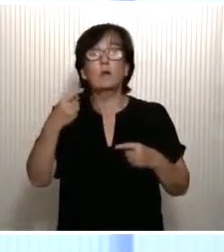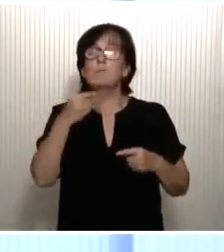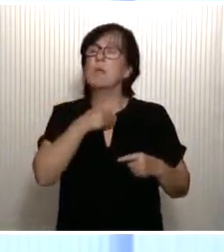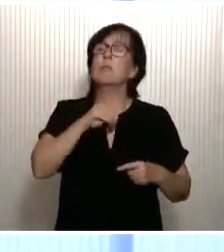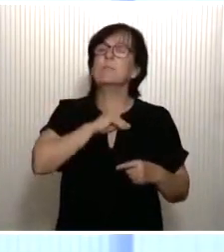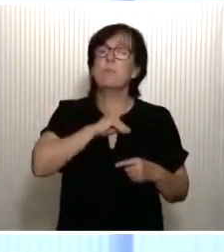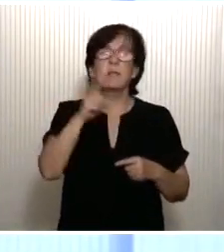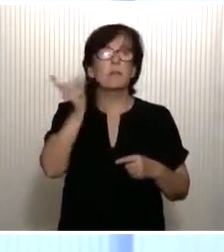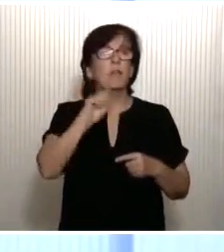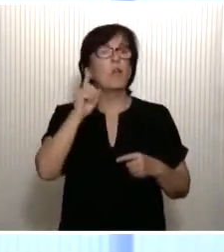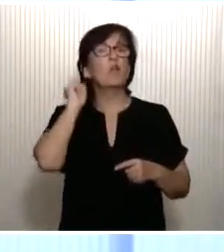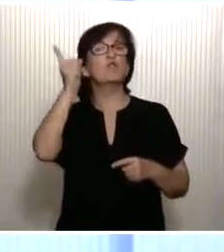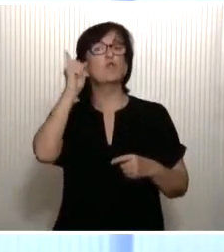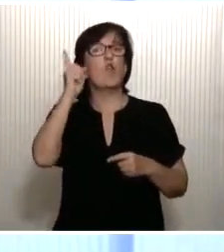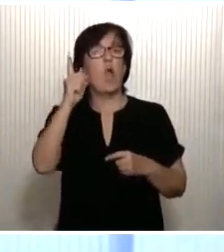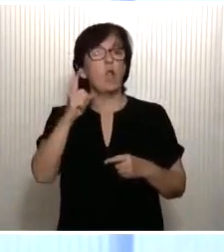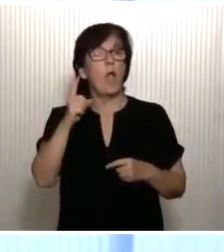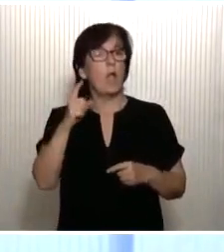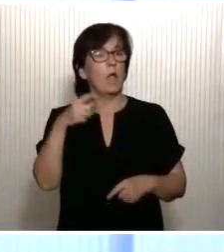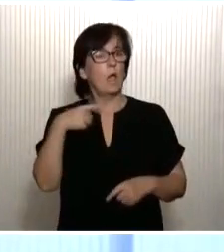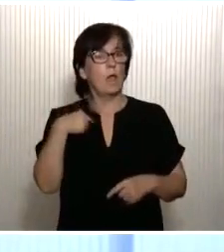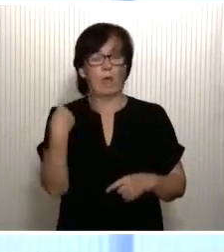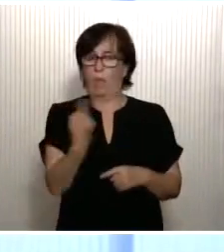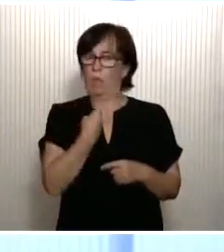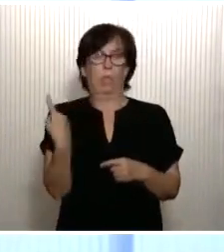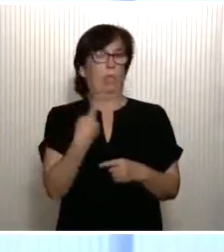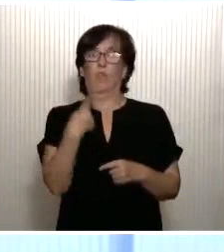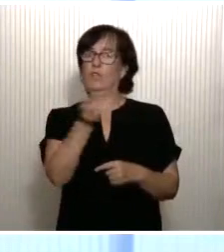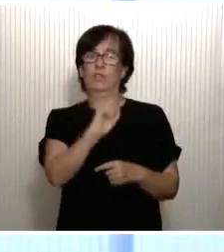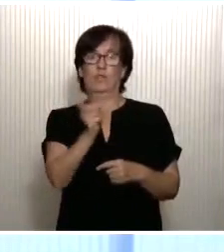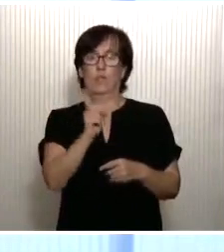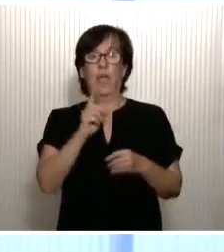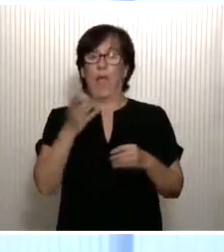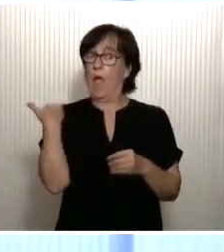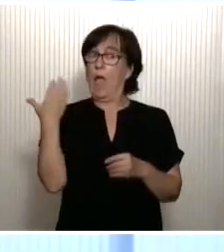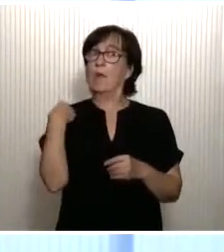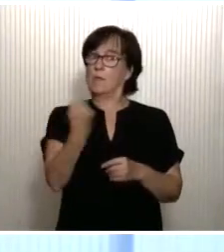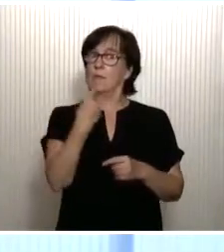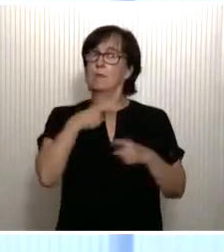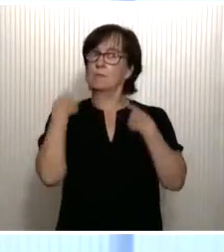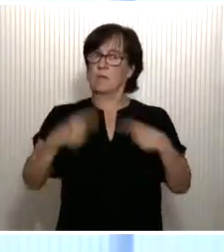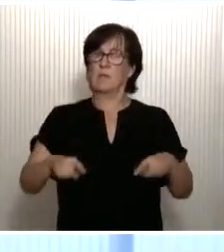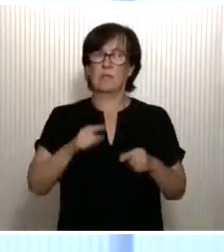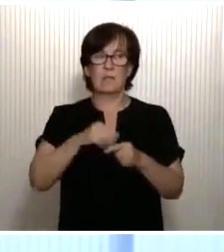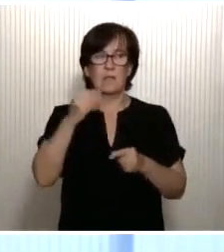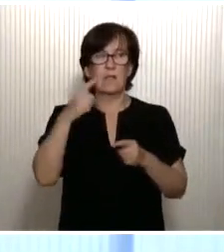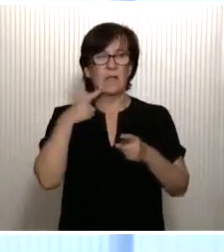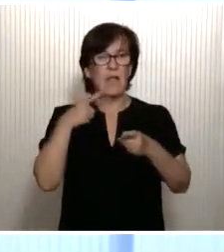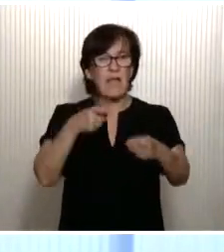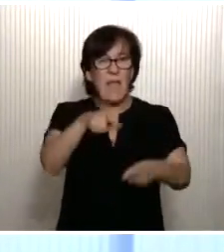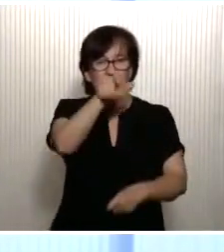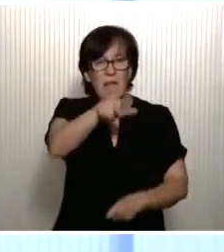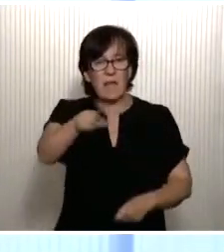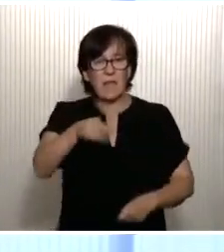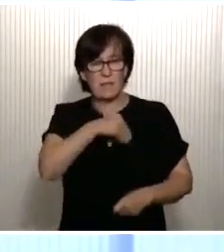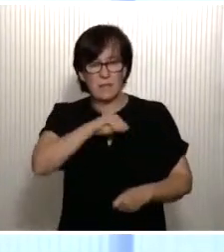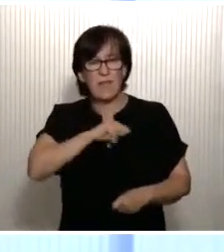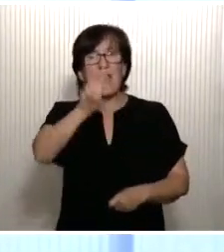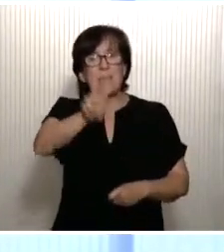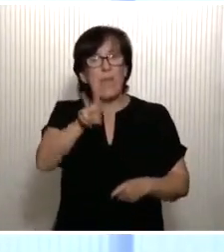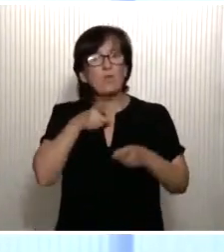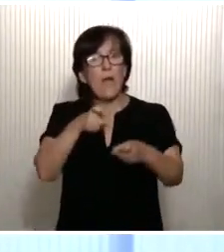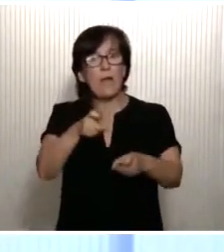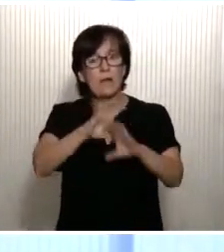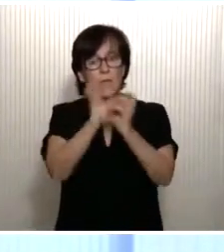no va a estar sola para erguirse de nuevo. Sí lo estuvo, sí estuvo sola, desgraciadamente, tras la Guerra Civil y tras la Segunda Guerra Mundial,